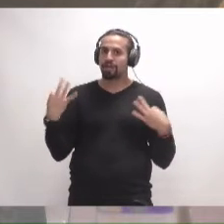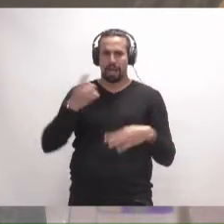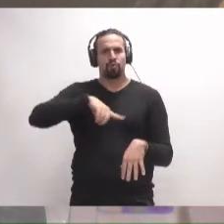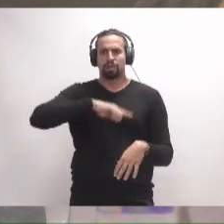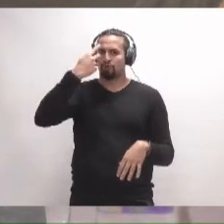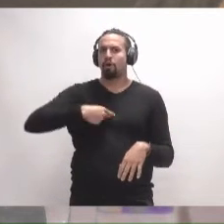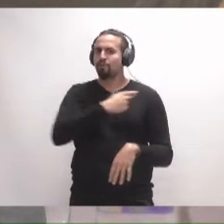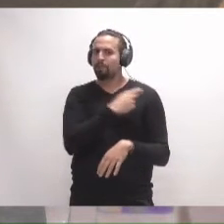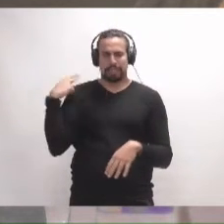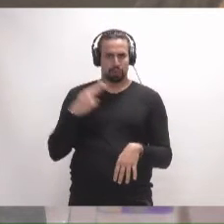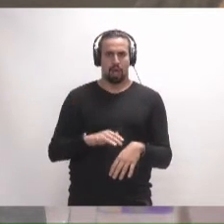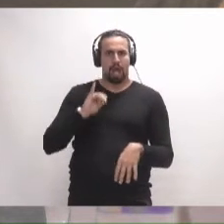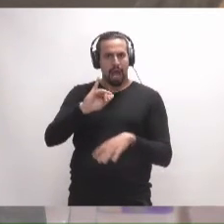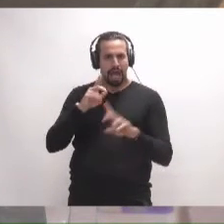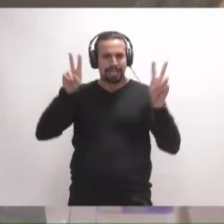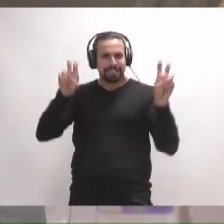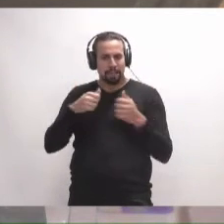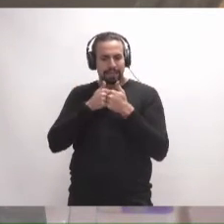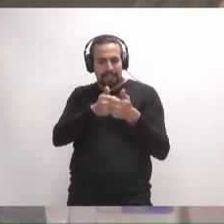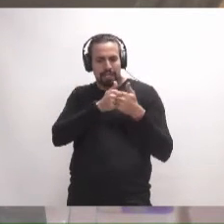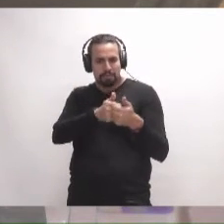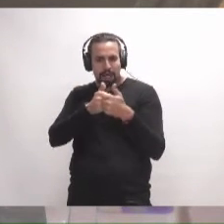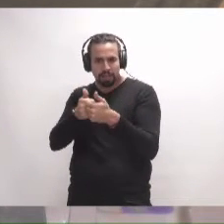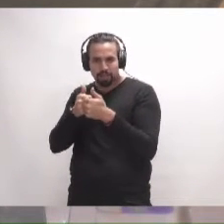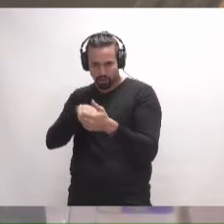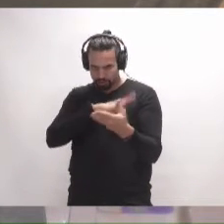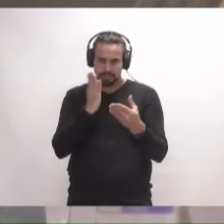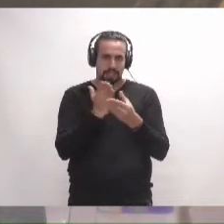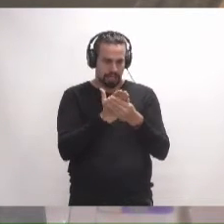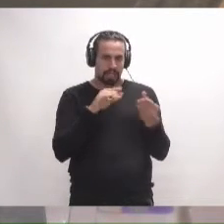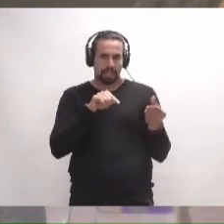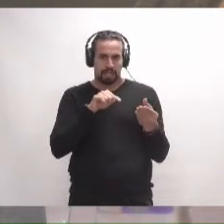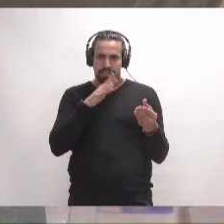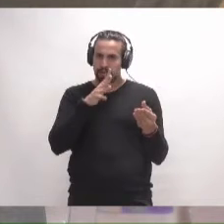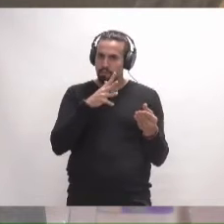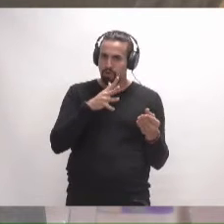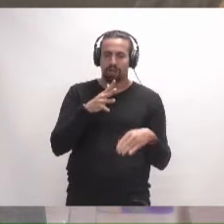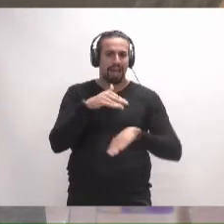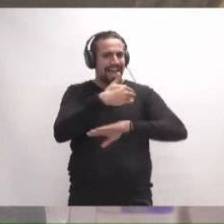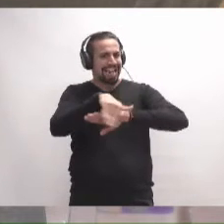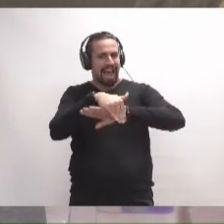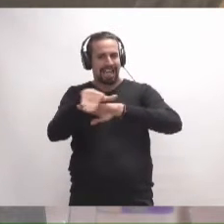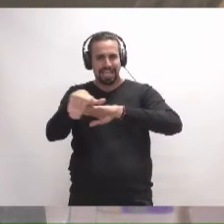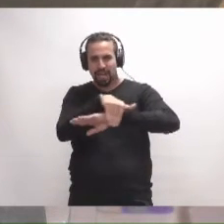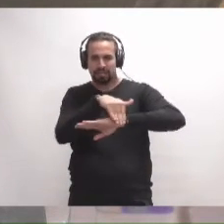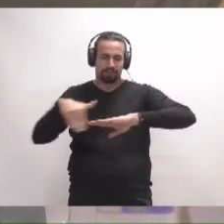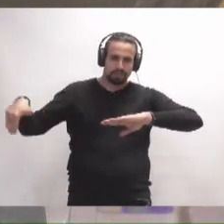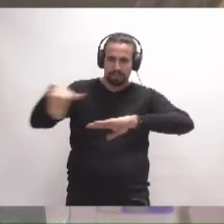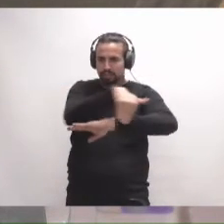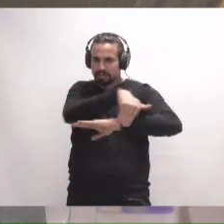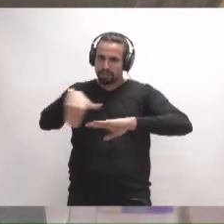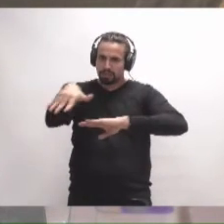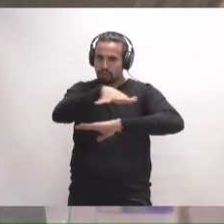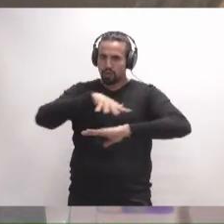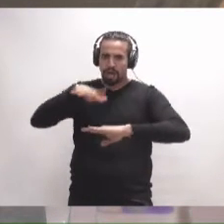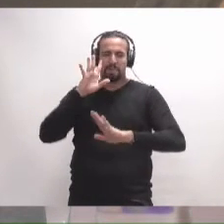compromiso en hacer un seguimiento cercano de este expediente, porque está en una calle, en una travesía donde parece que